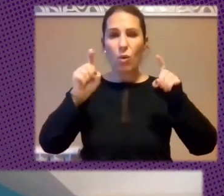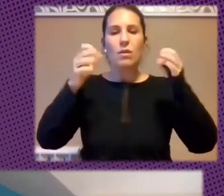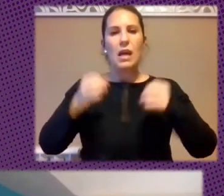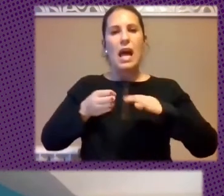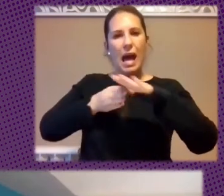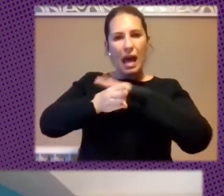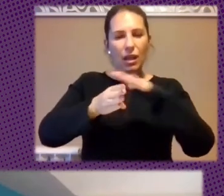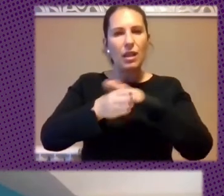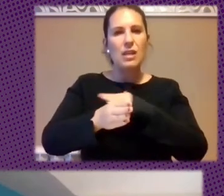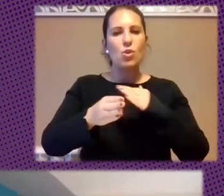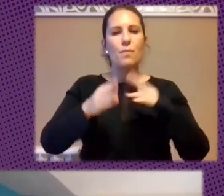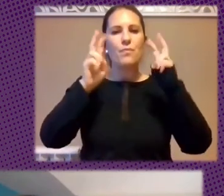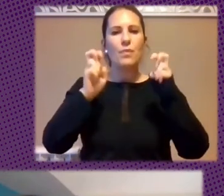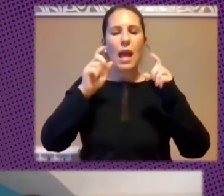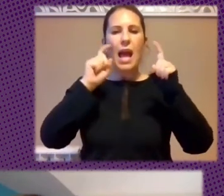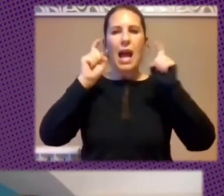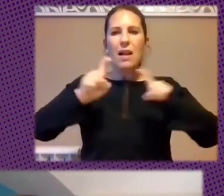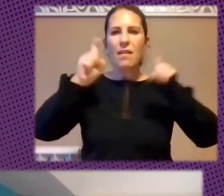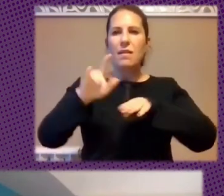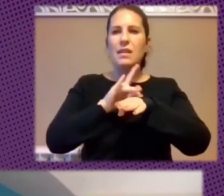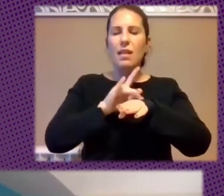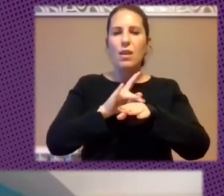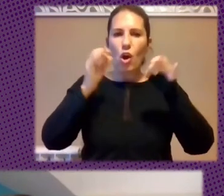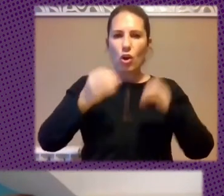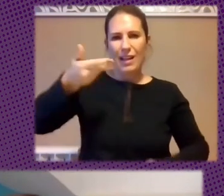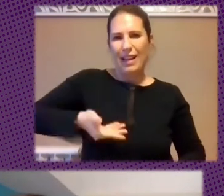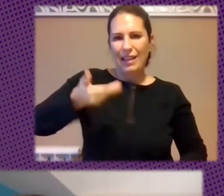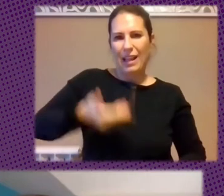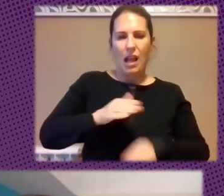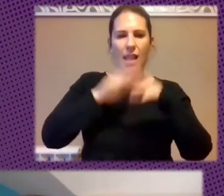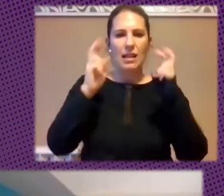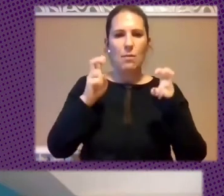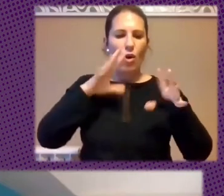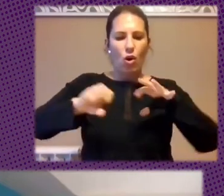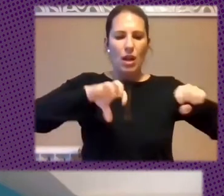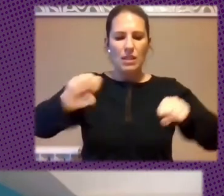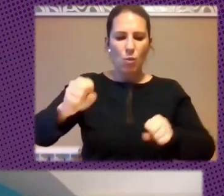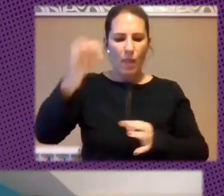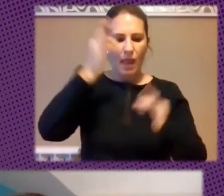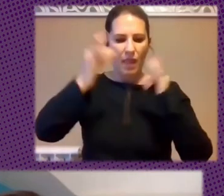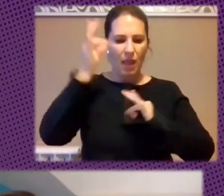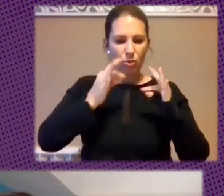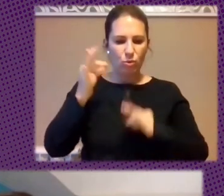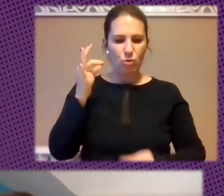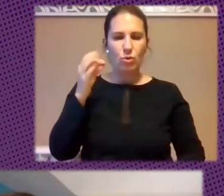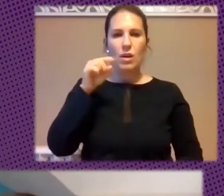Alfabetización Crítica Sobre El Colonialismo Estos Podría Ser Algo Que La Ciudad Podría